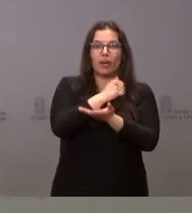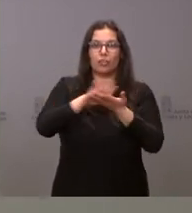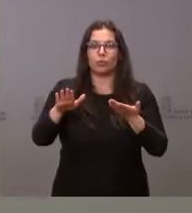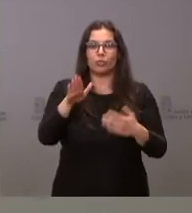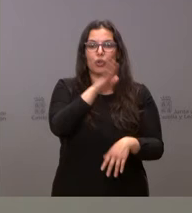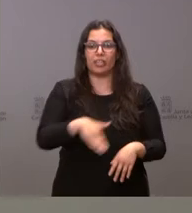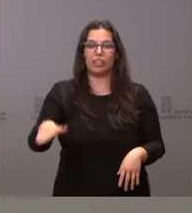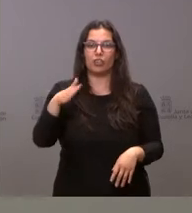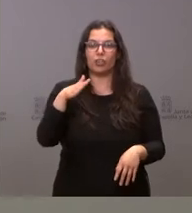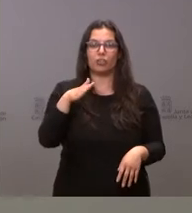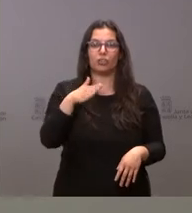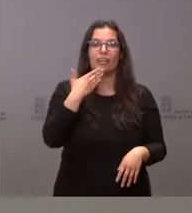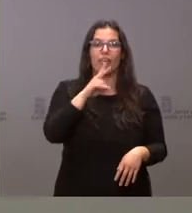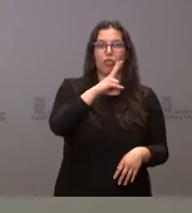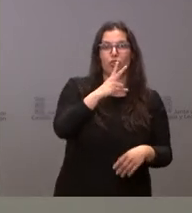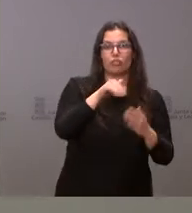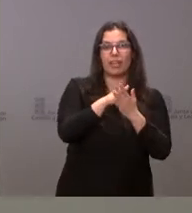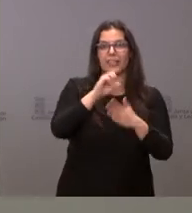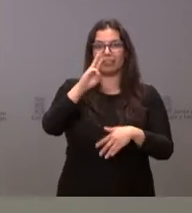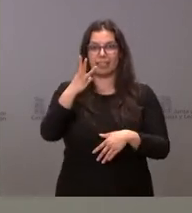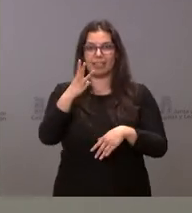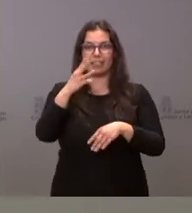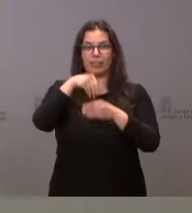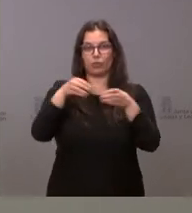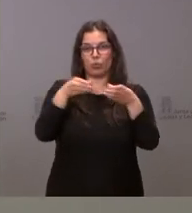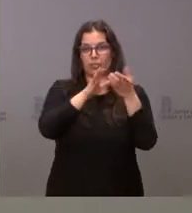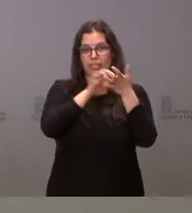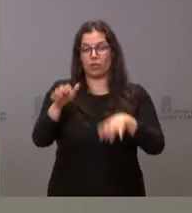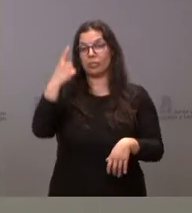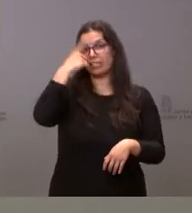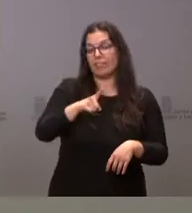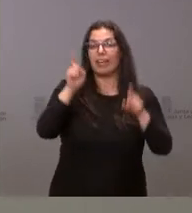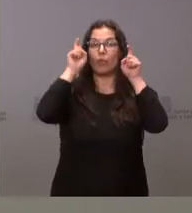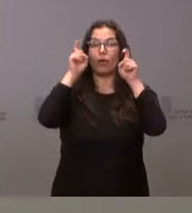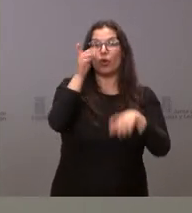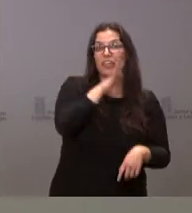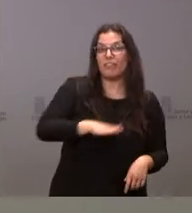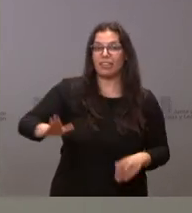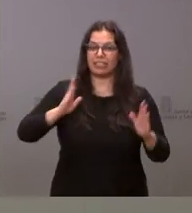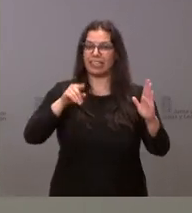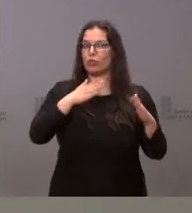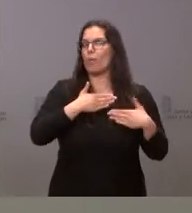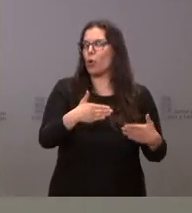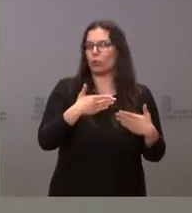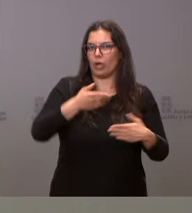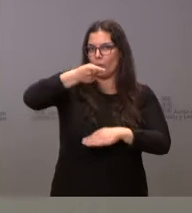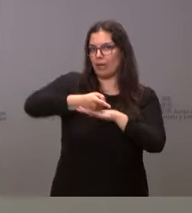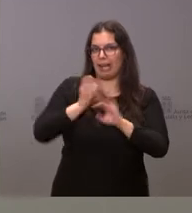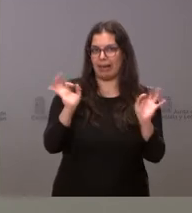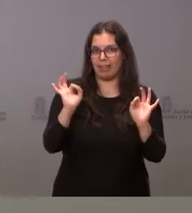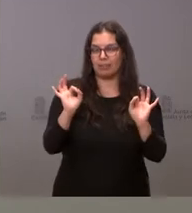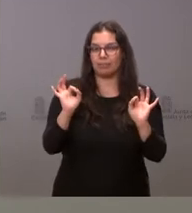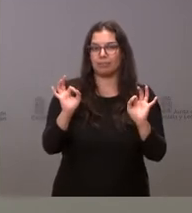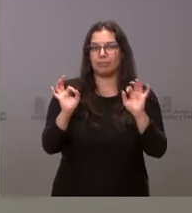niños de dos a tres años en la Junta de Castilla y León. Como saben, la educación infantil es una etapa voluntaria, no es obligatoria.